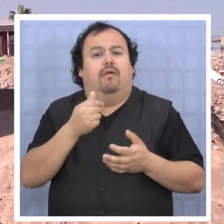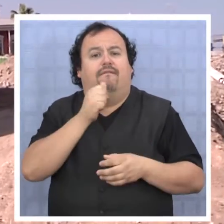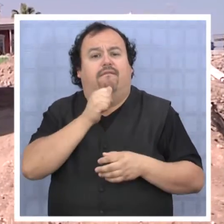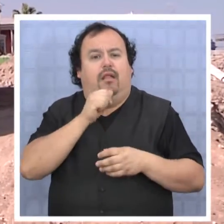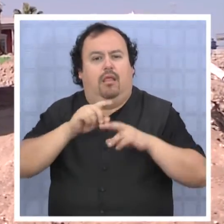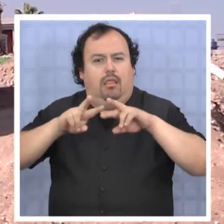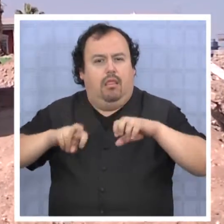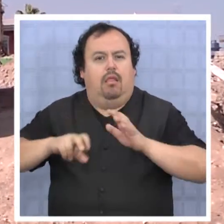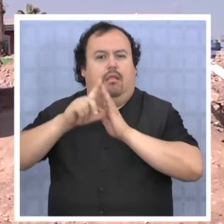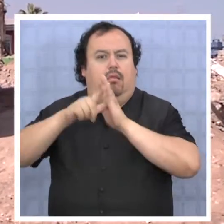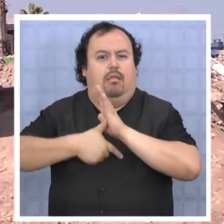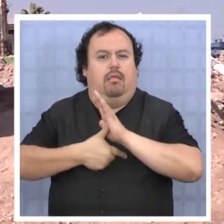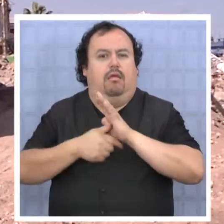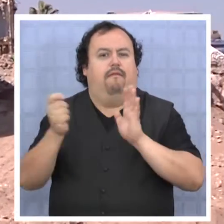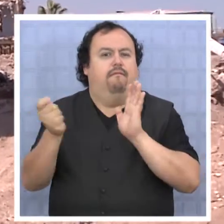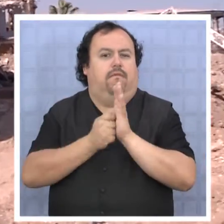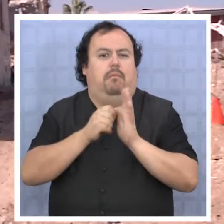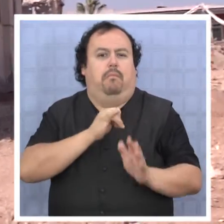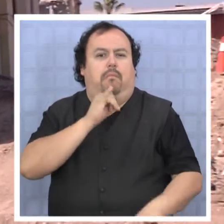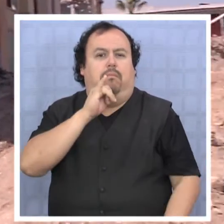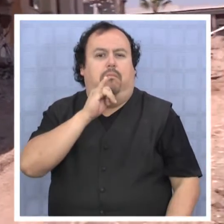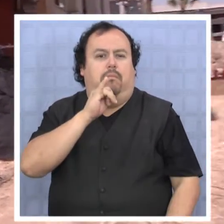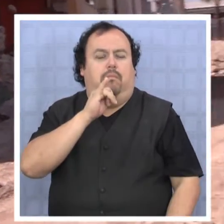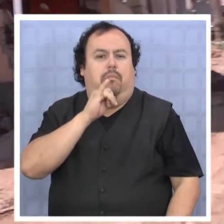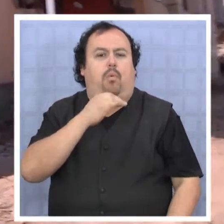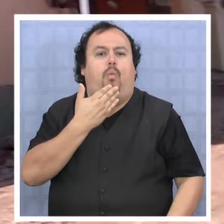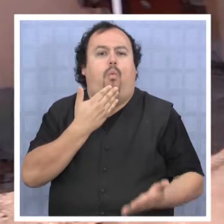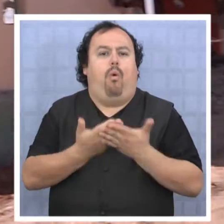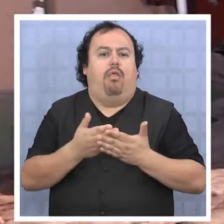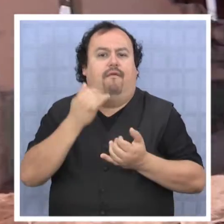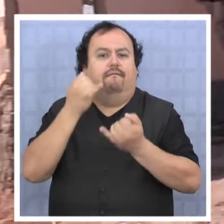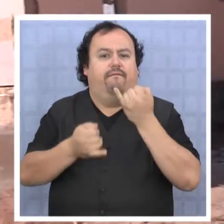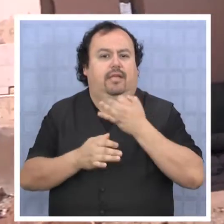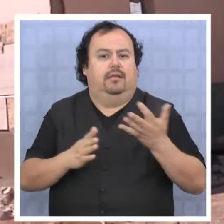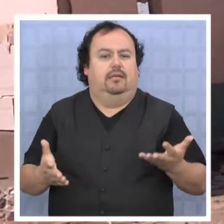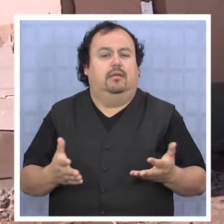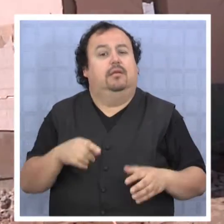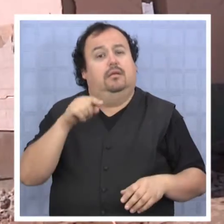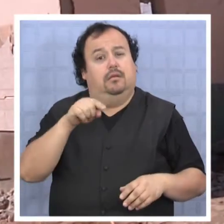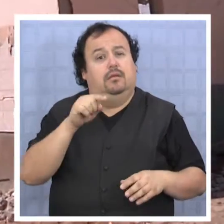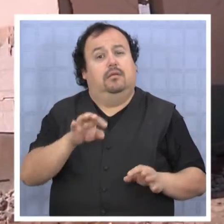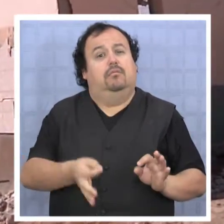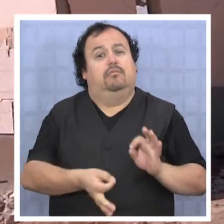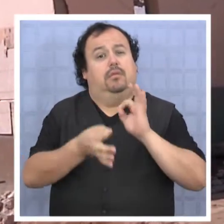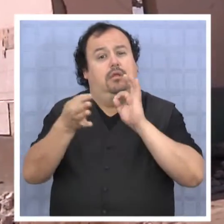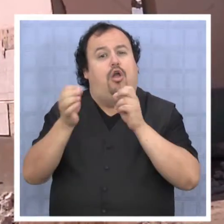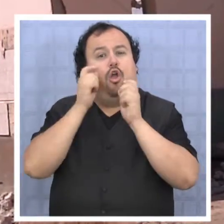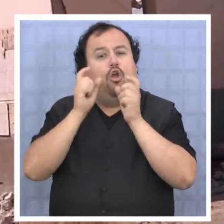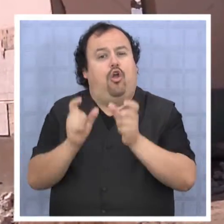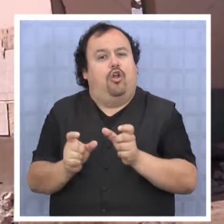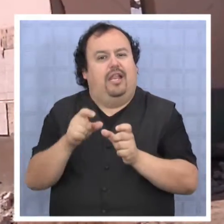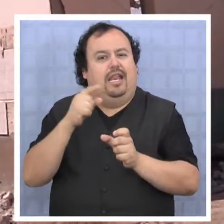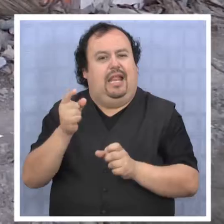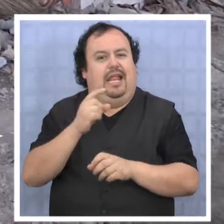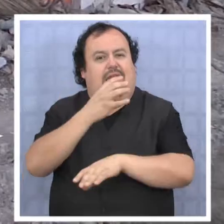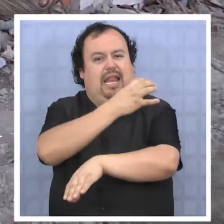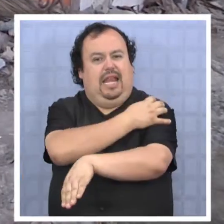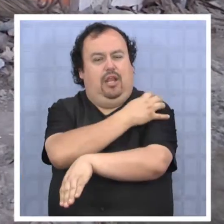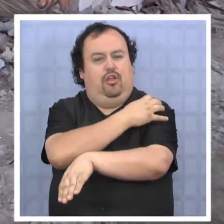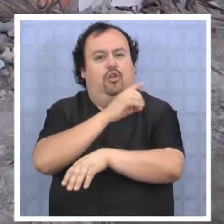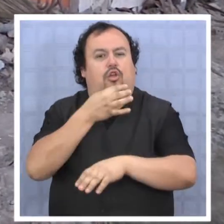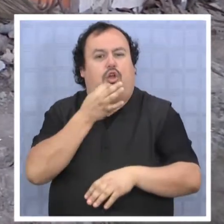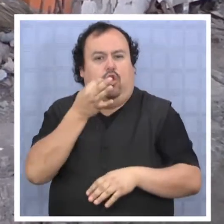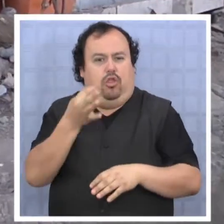ejecutores y que retrasa la obra sin fecha de término hasta el momento. Es por esto que el caso llegó a la Contraloría Regional